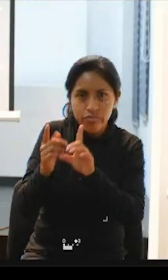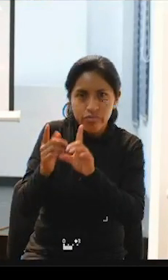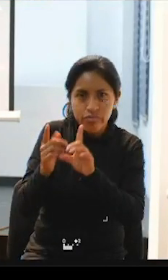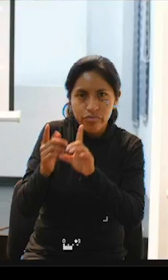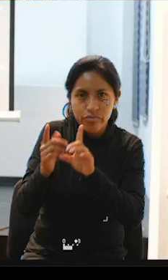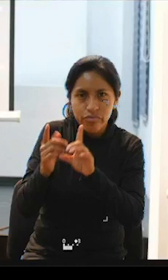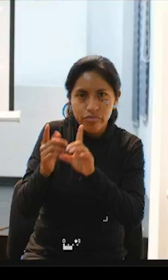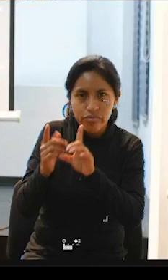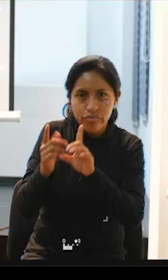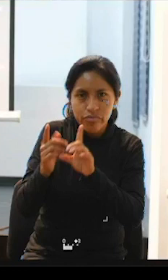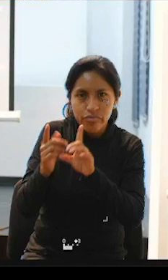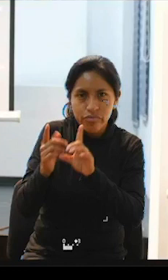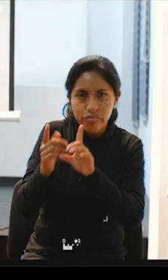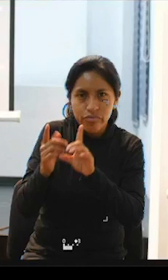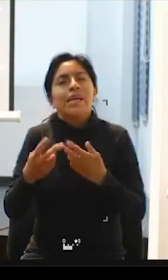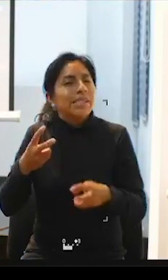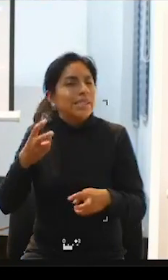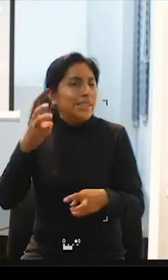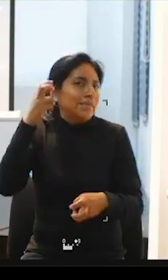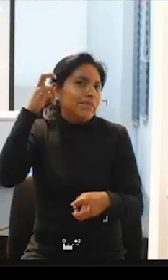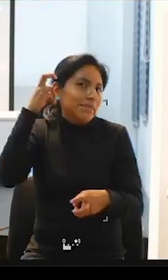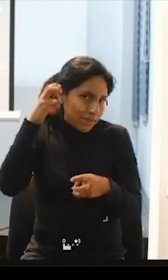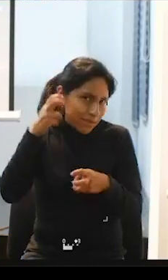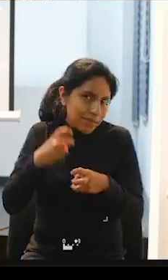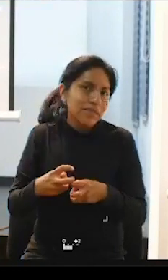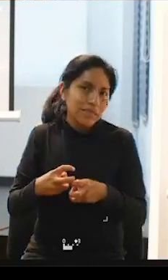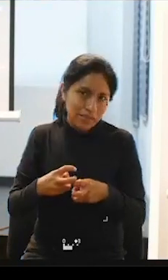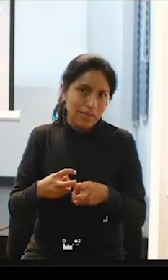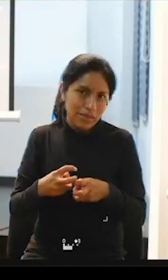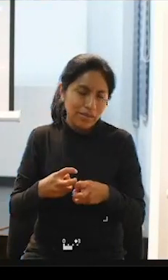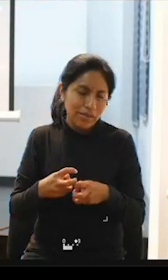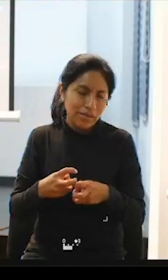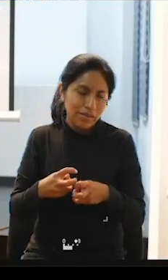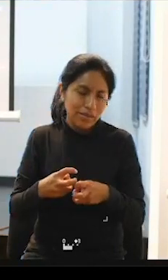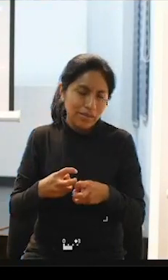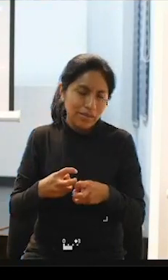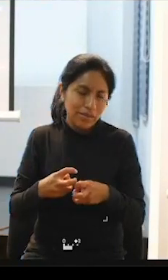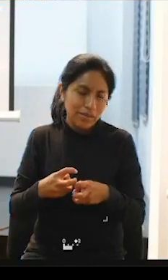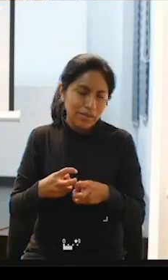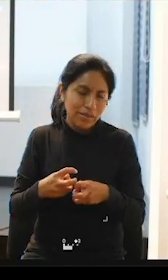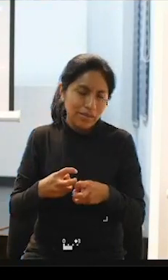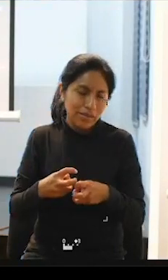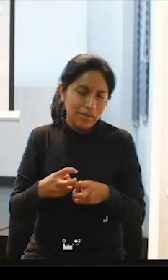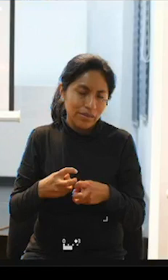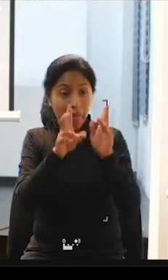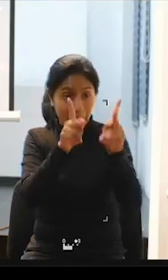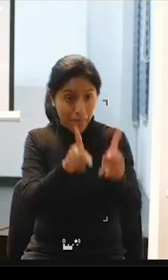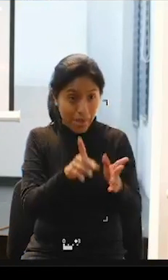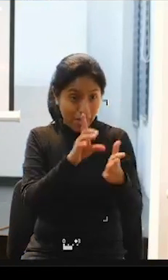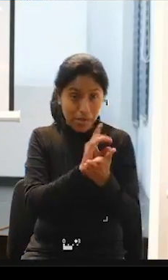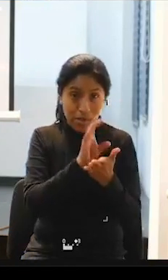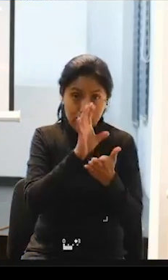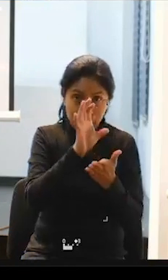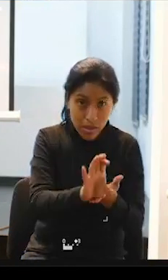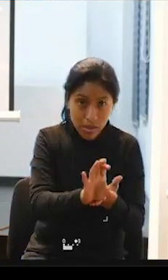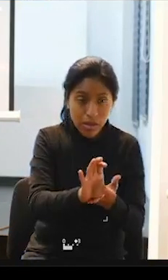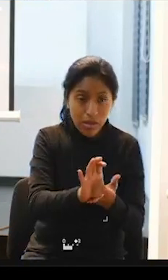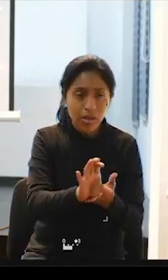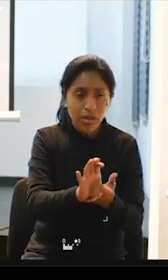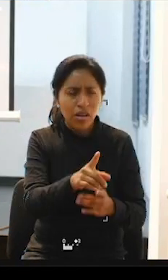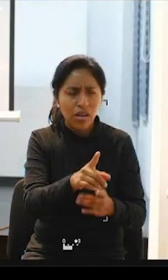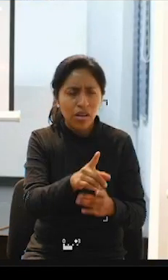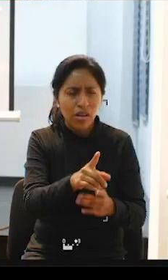es es bastante complicado cuando se trabaja de forma directa cuando la persona en situación de discapacidad no